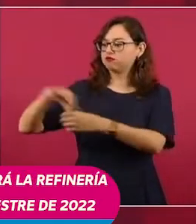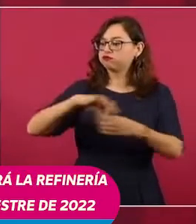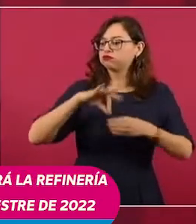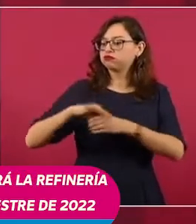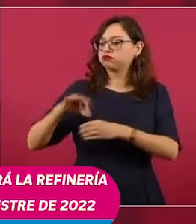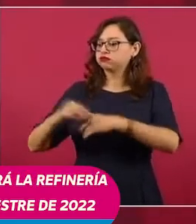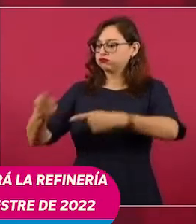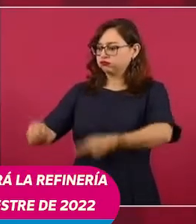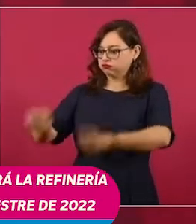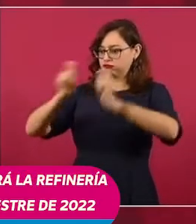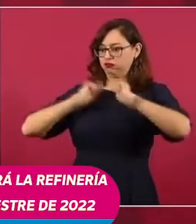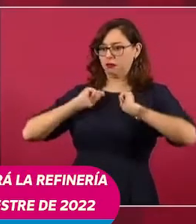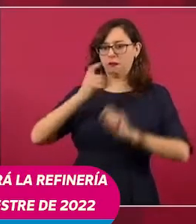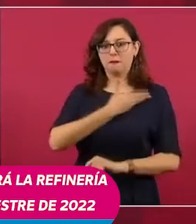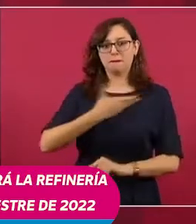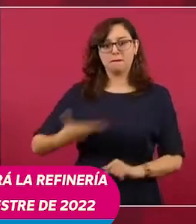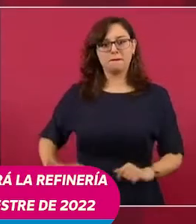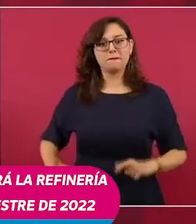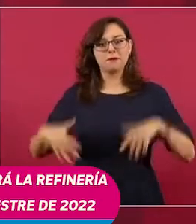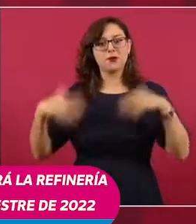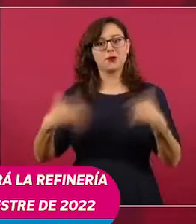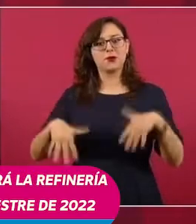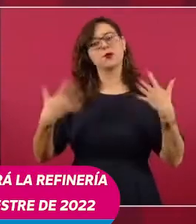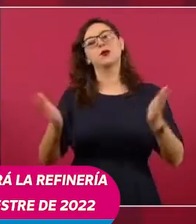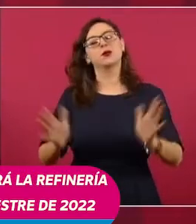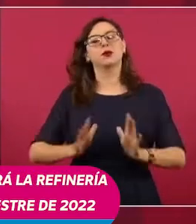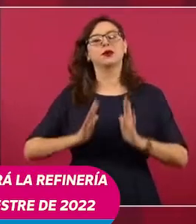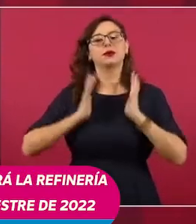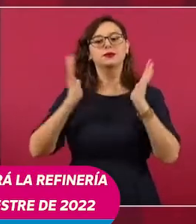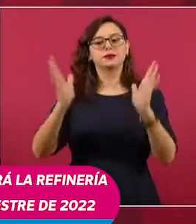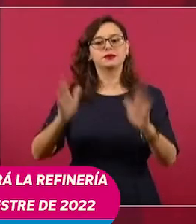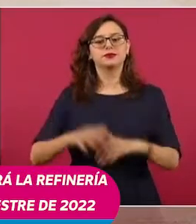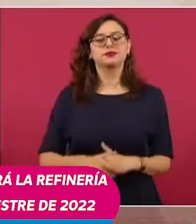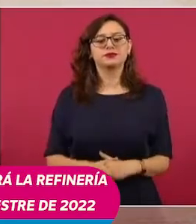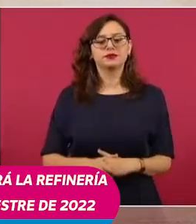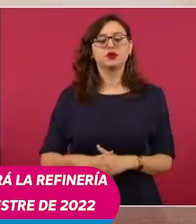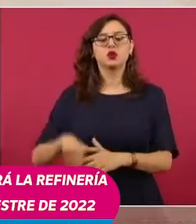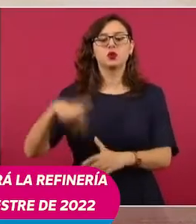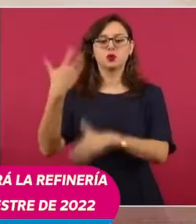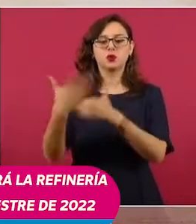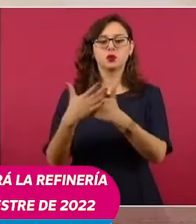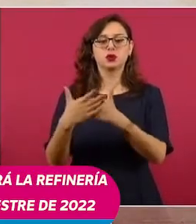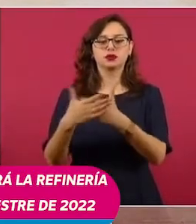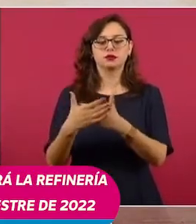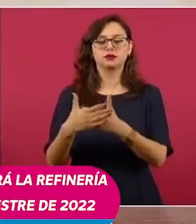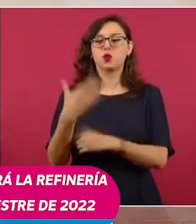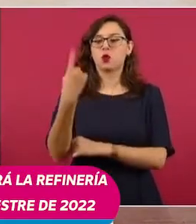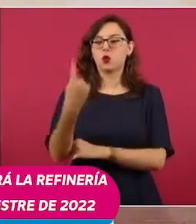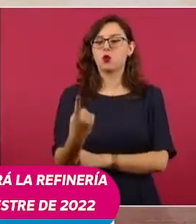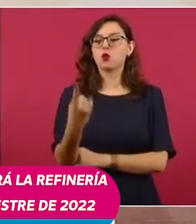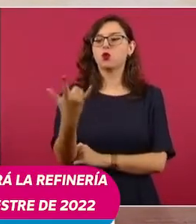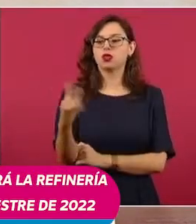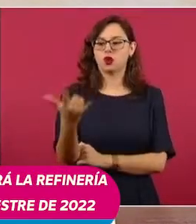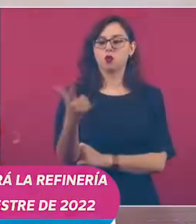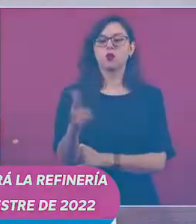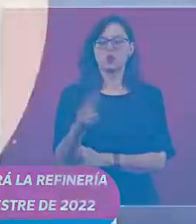esa elección. Entonces, tengo que informar el día primero.